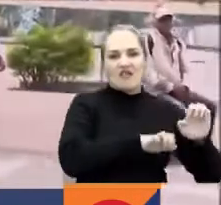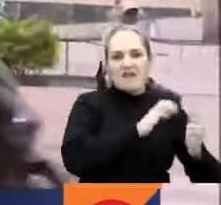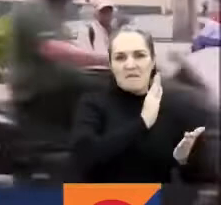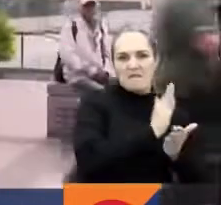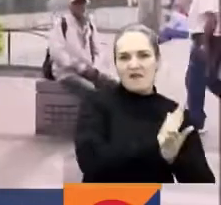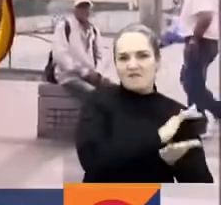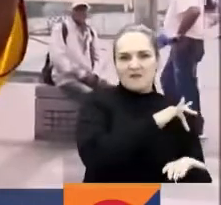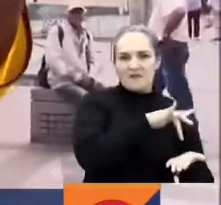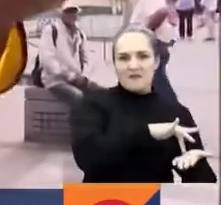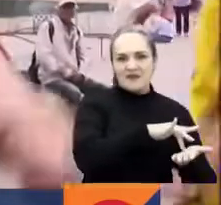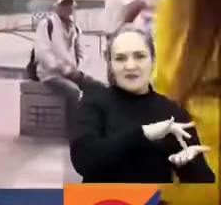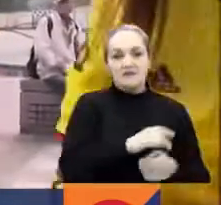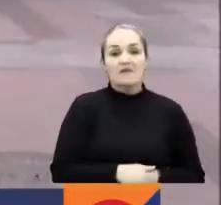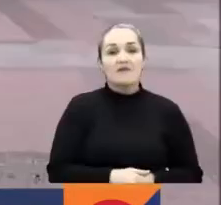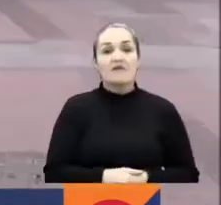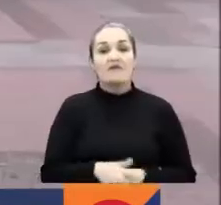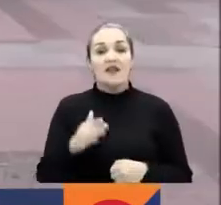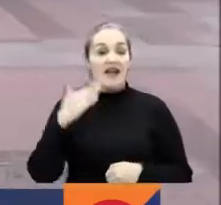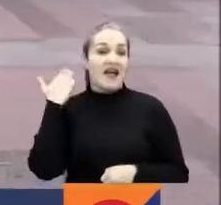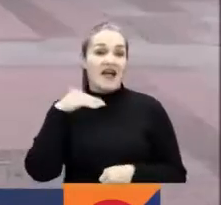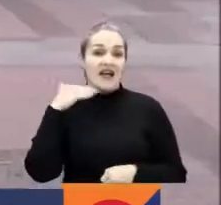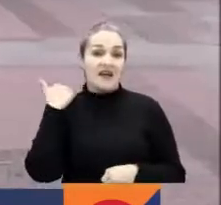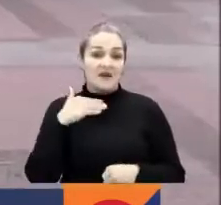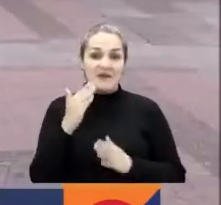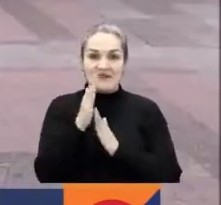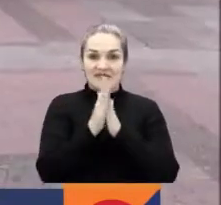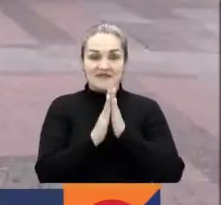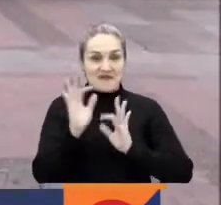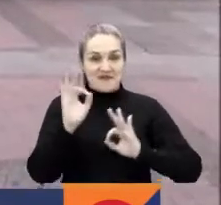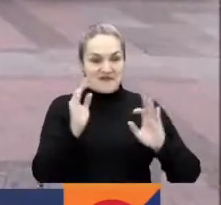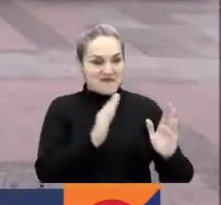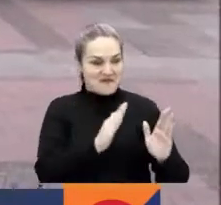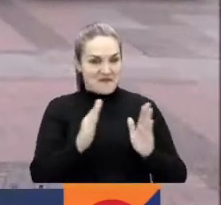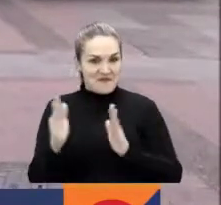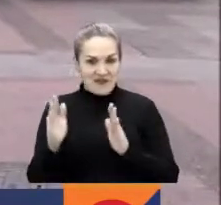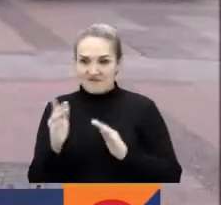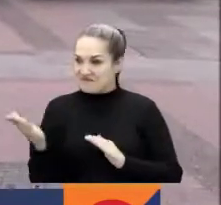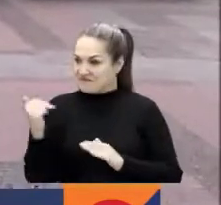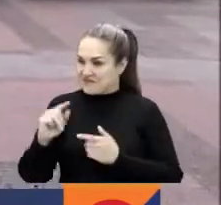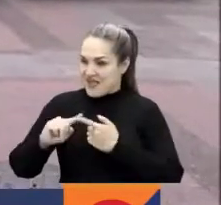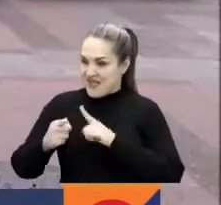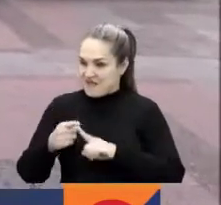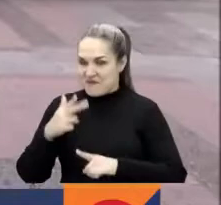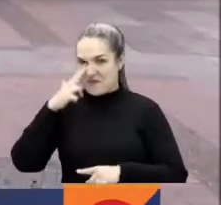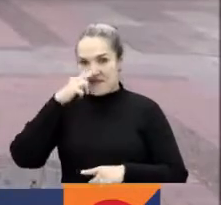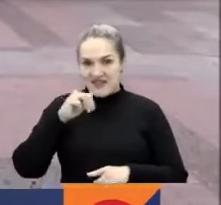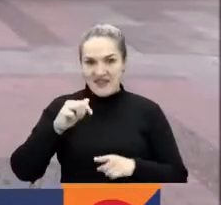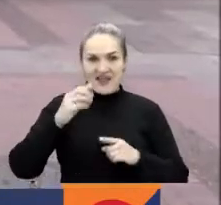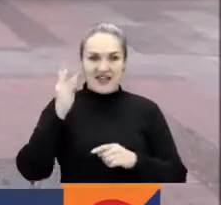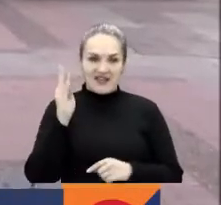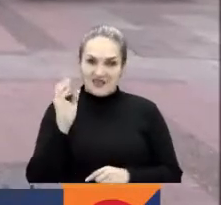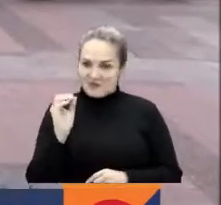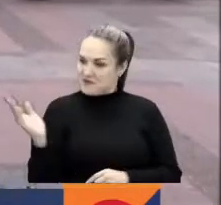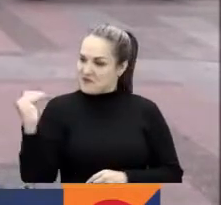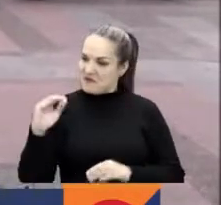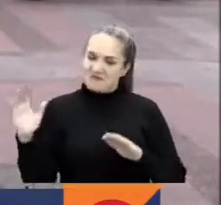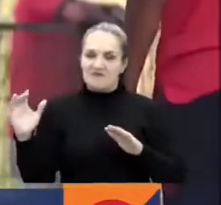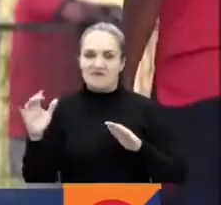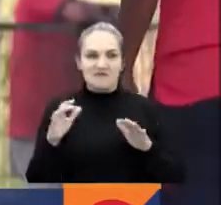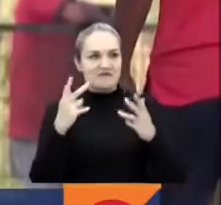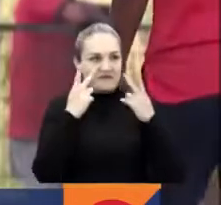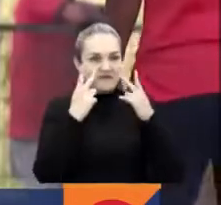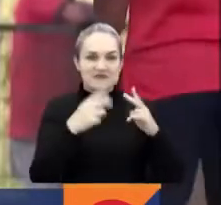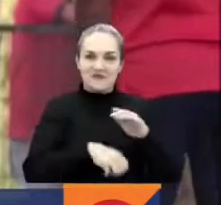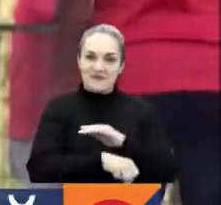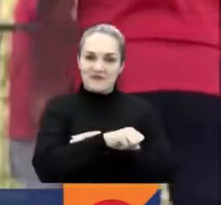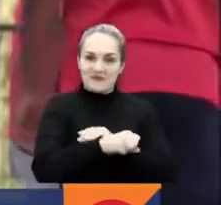Armenia abrió sus puertas a la selección Colombia. Ya armamos el plan para ir a ver con mis amigas, con mi hija, con mi esposo. Vamos a ir todos a verla.